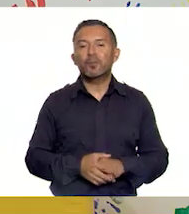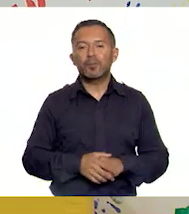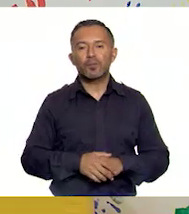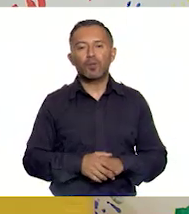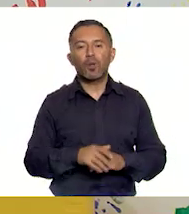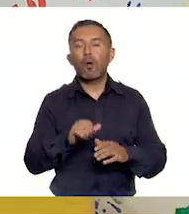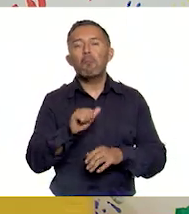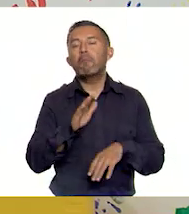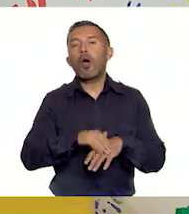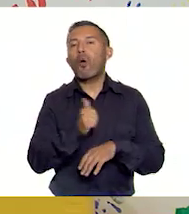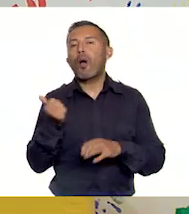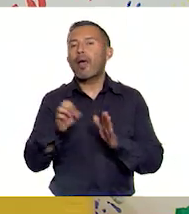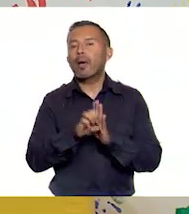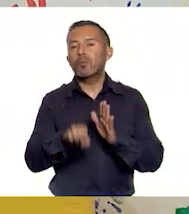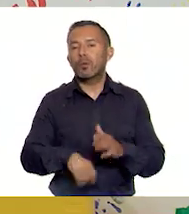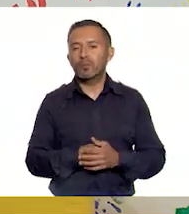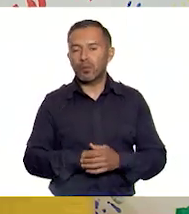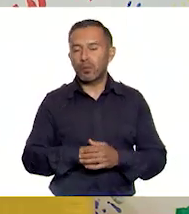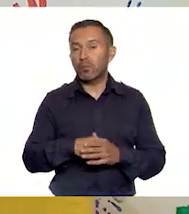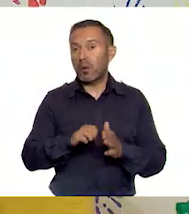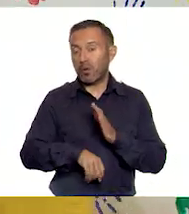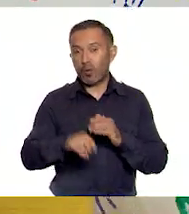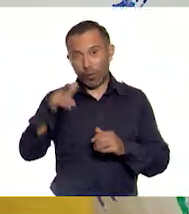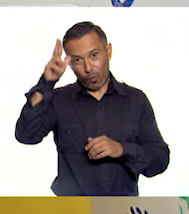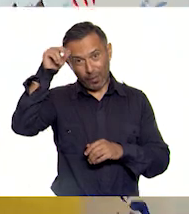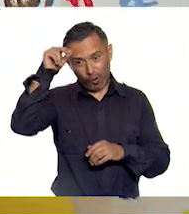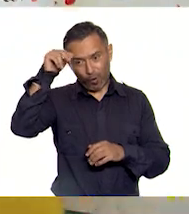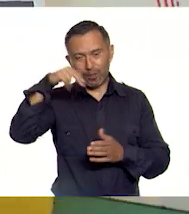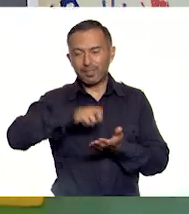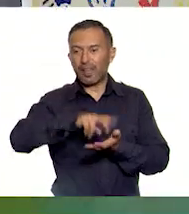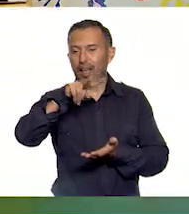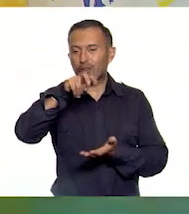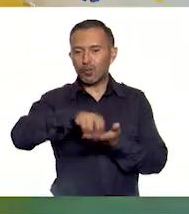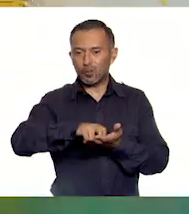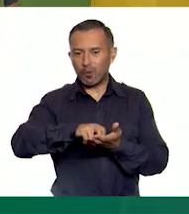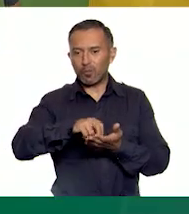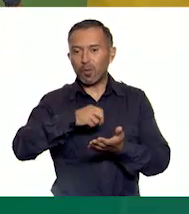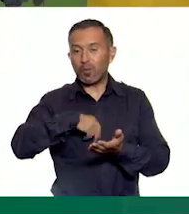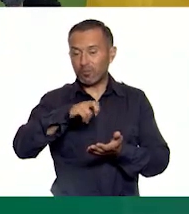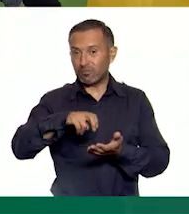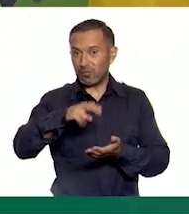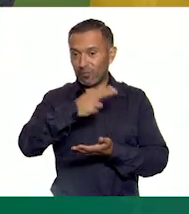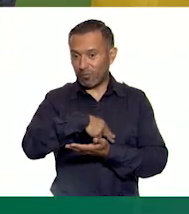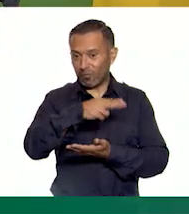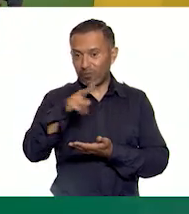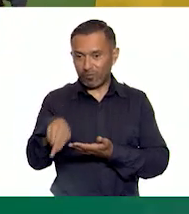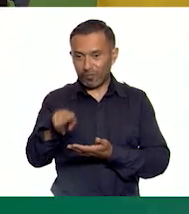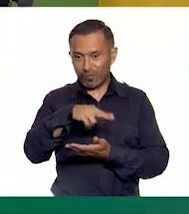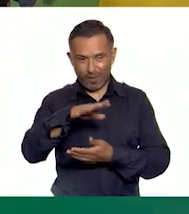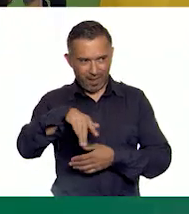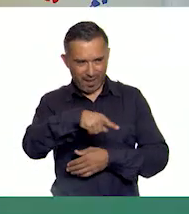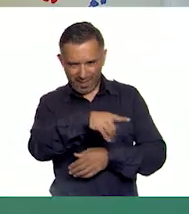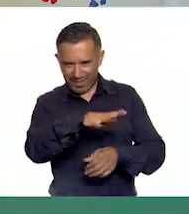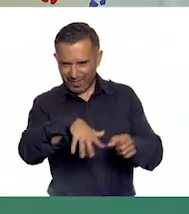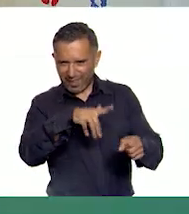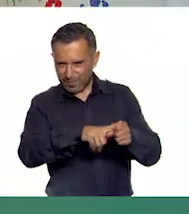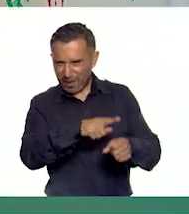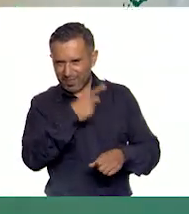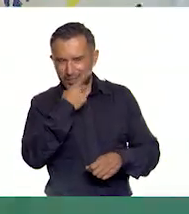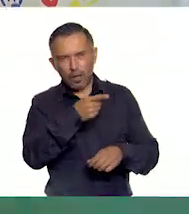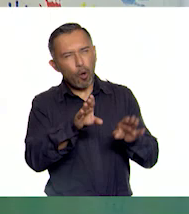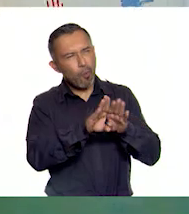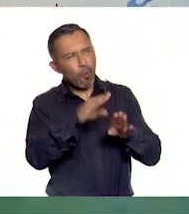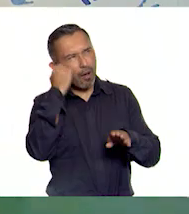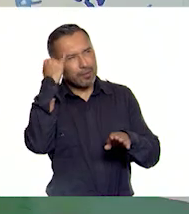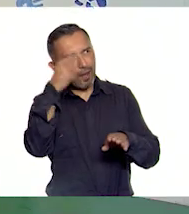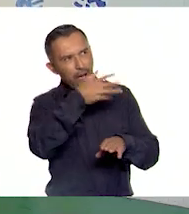ejemplos serían el famoso salto de conejo. En tu lugar podrías hacer algo como este. Ahorita que decías lo de los animales, sería una buena opción.